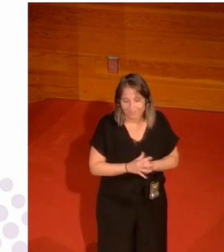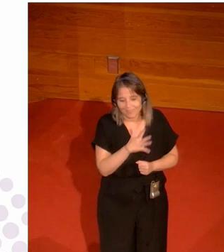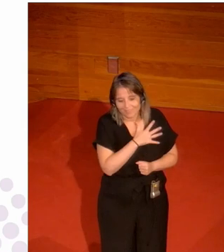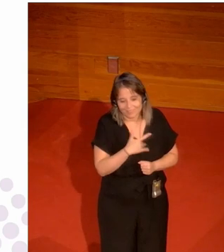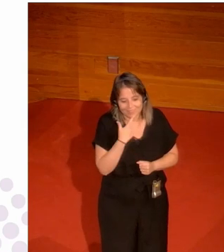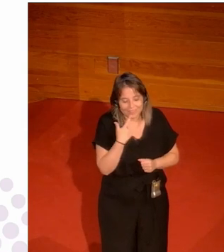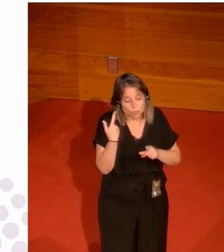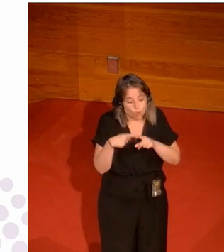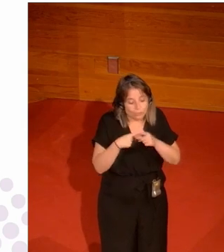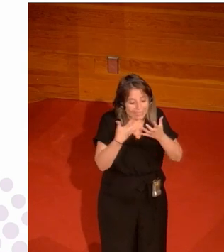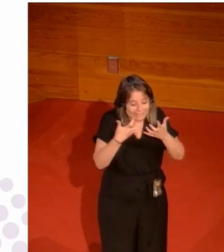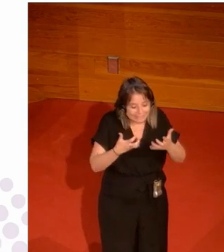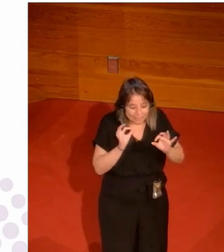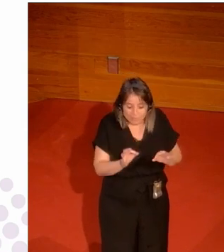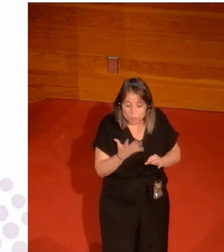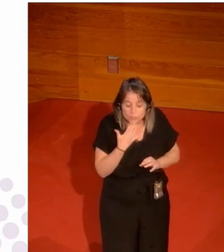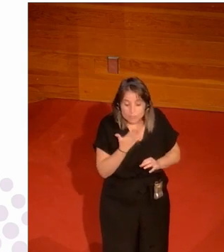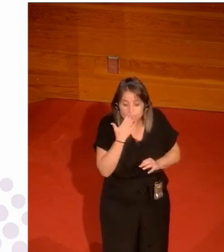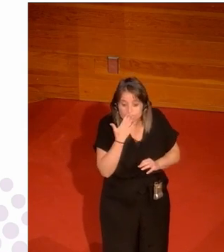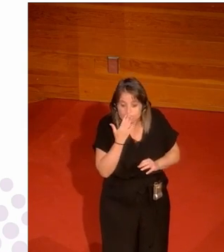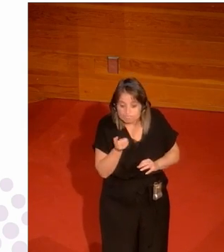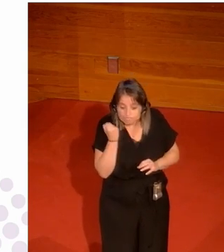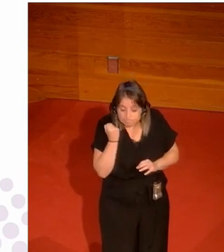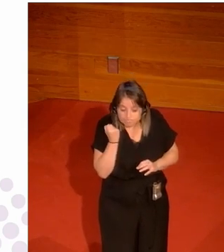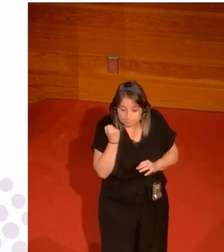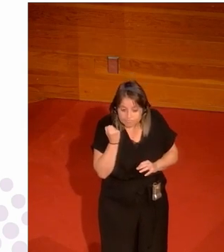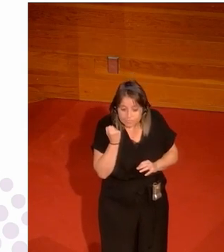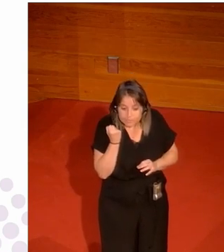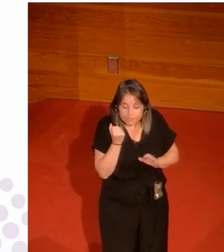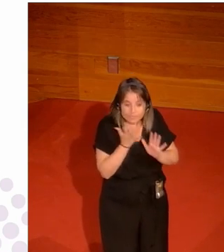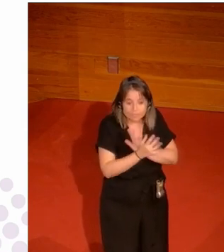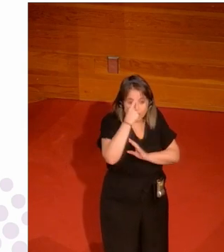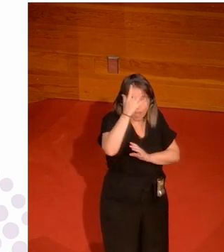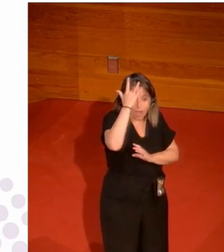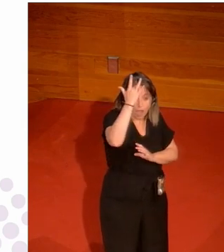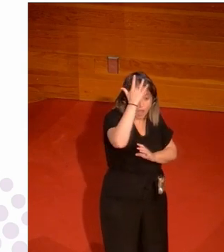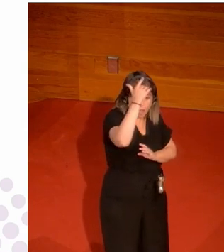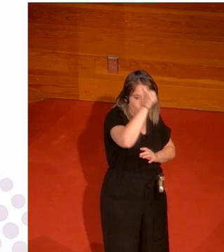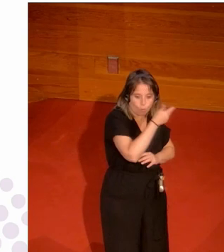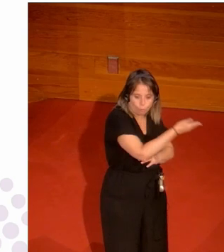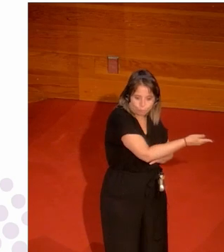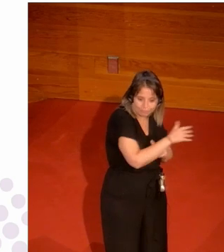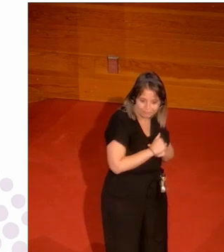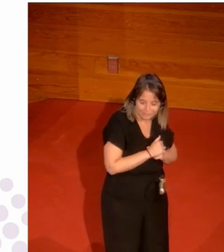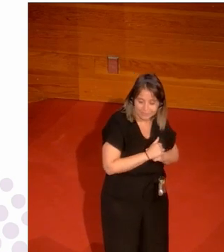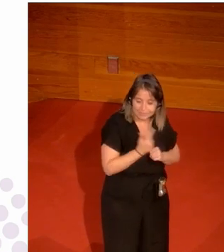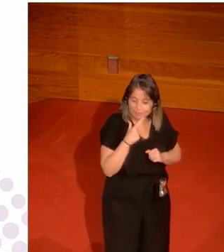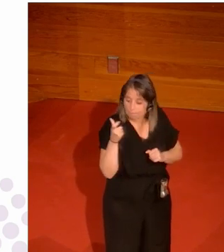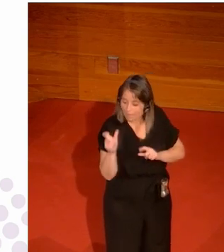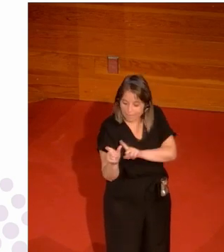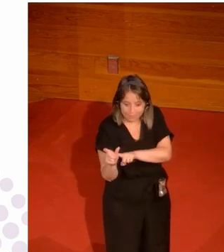manera de decir las cosas pero si no dices nada todos el imaginario colectivo nos lleva a pensar a que es masculino